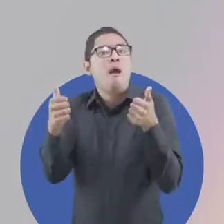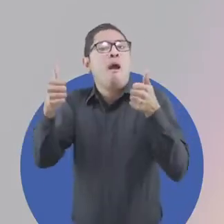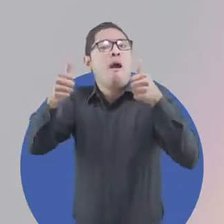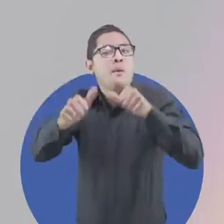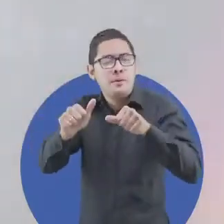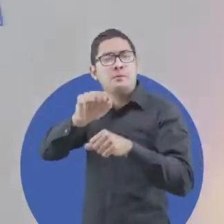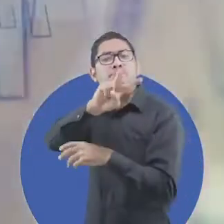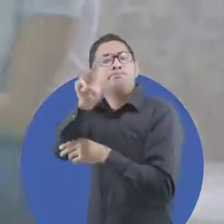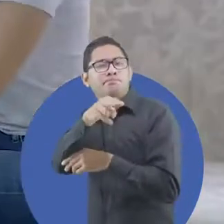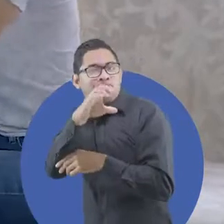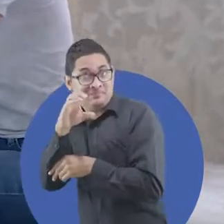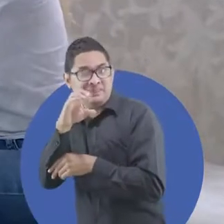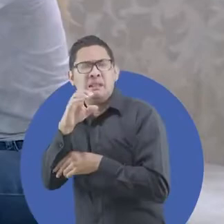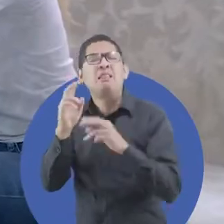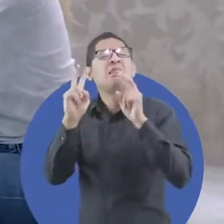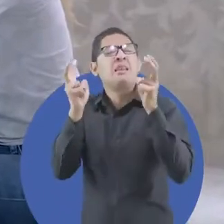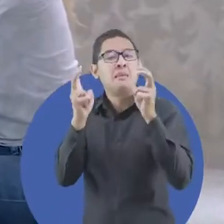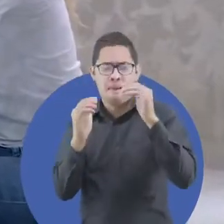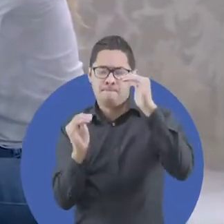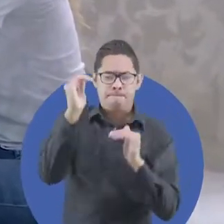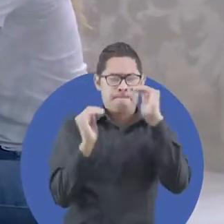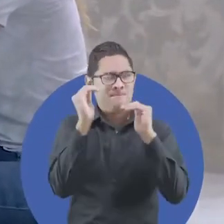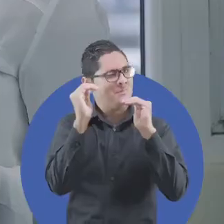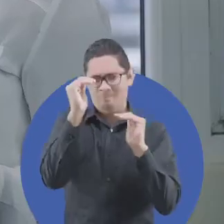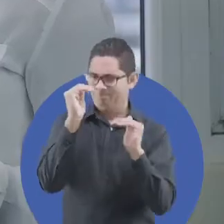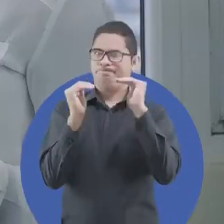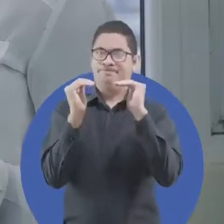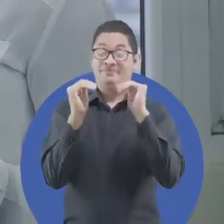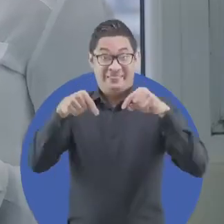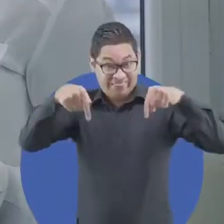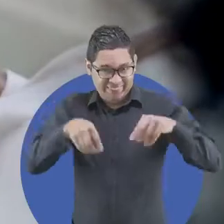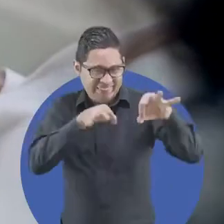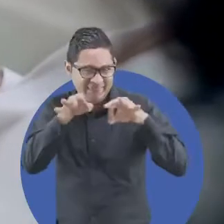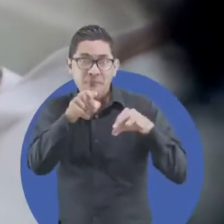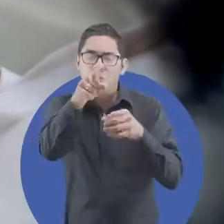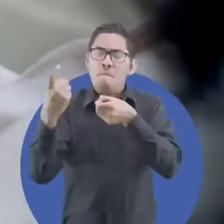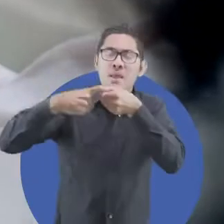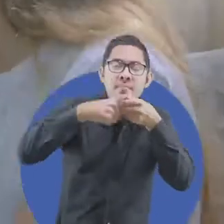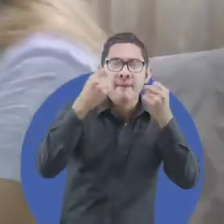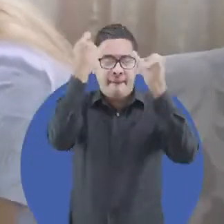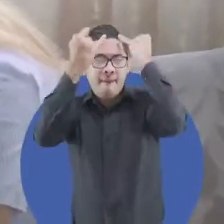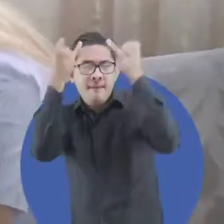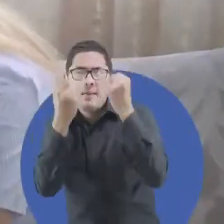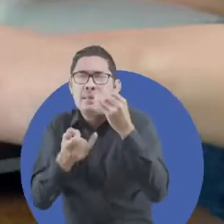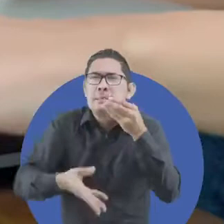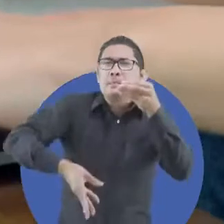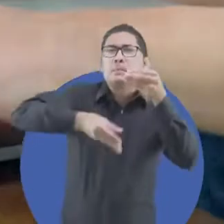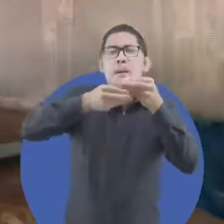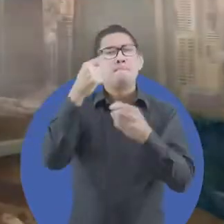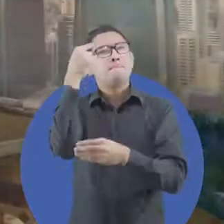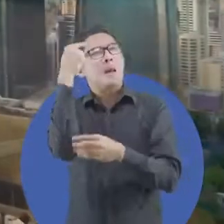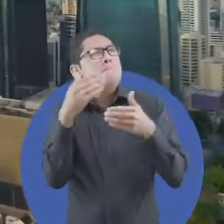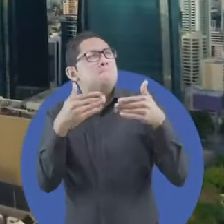cerrando brechas. Te mostraremos cómo funciona Agora, la cual te permitirá participar y aportar tus ideas para